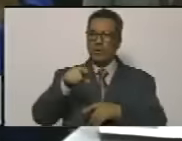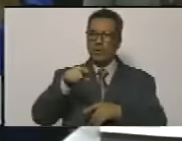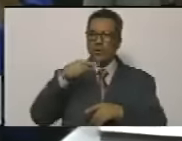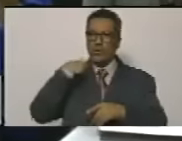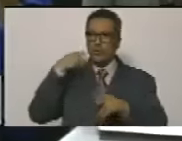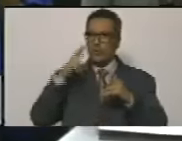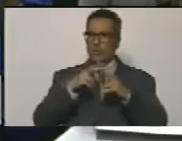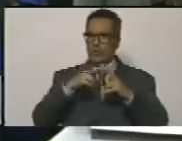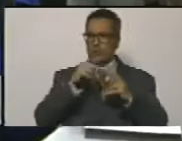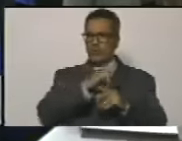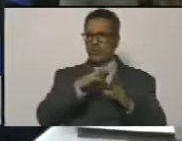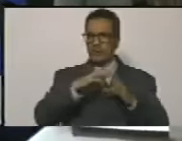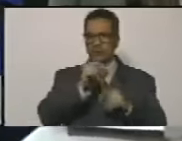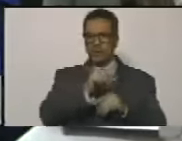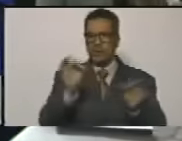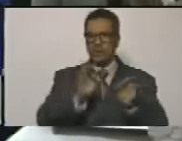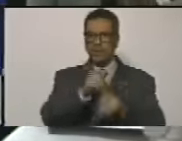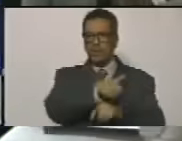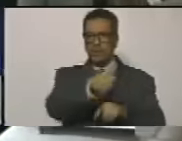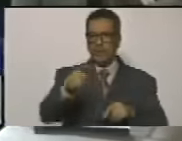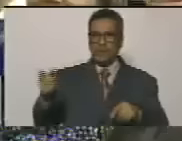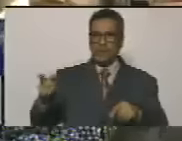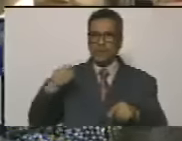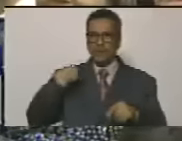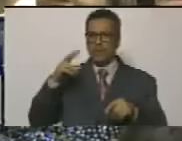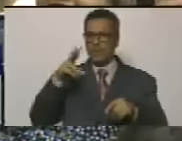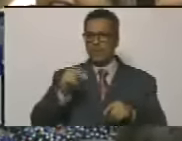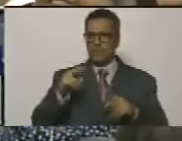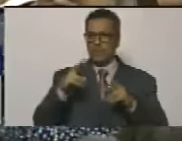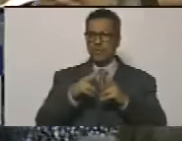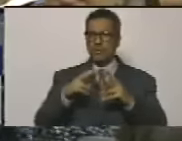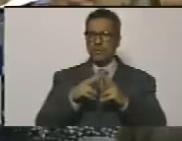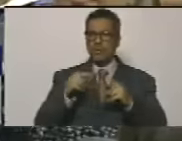la conocieron ustedes no la conocieron